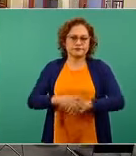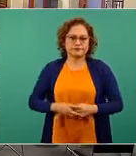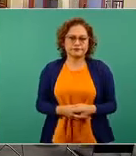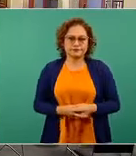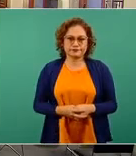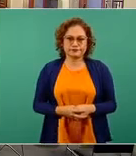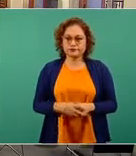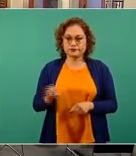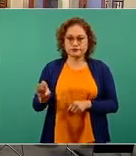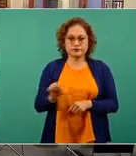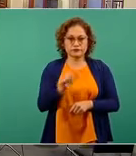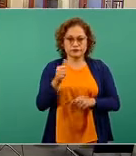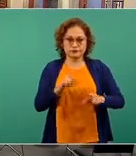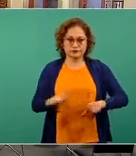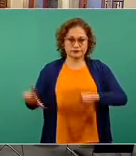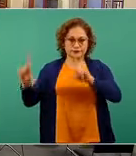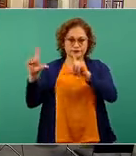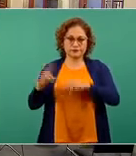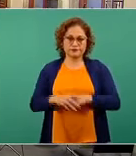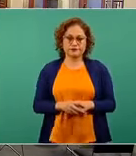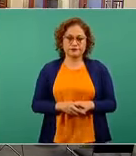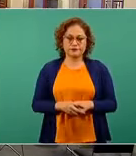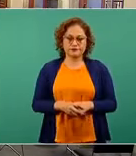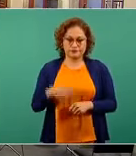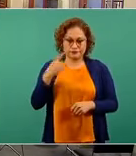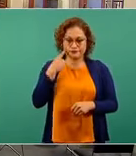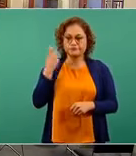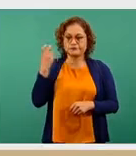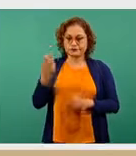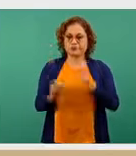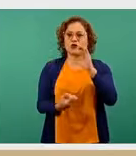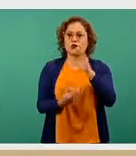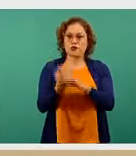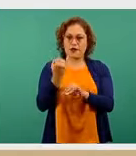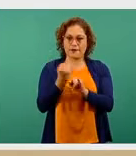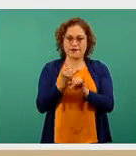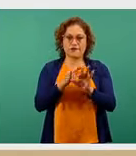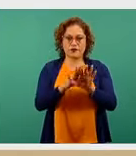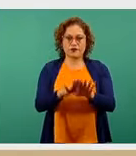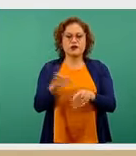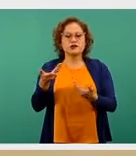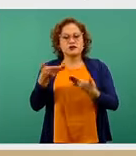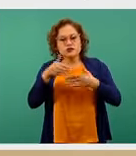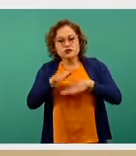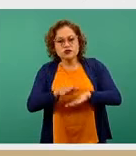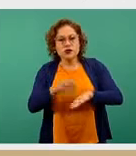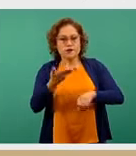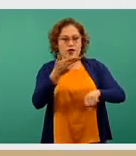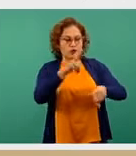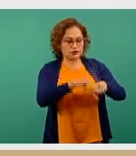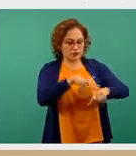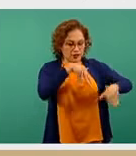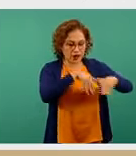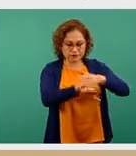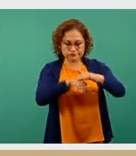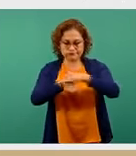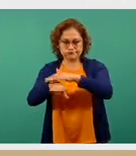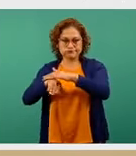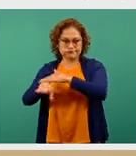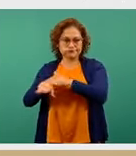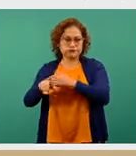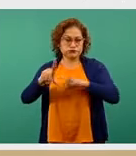diapositiva. Aquí sí actualizamos nuevamente la ocupación hospitalaria. No tenemos cambios para efecto del promedio